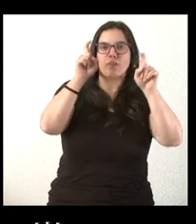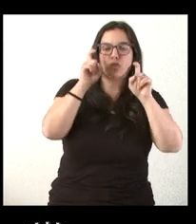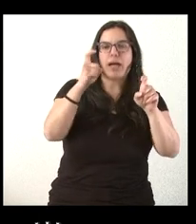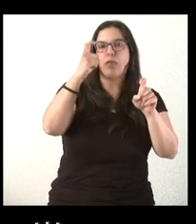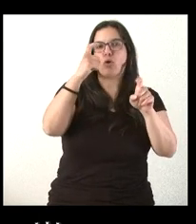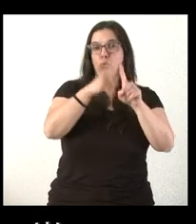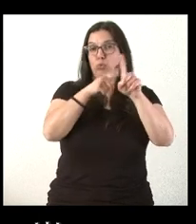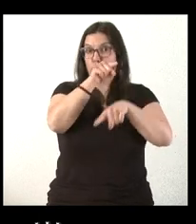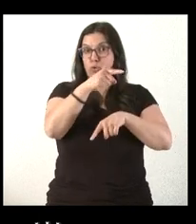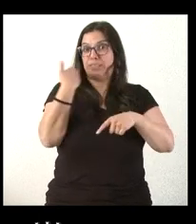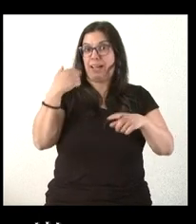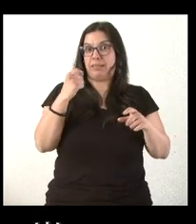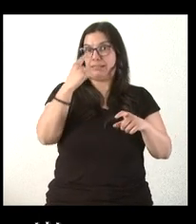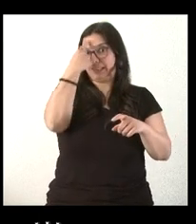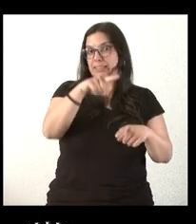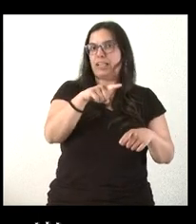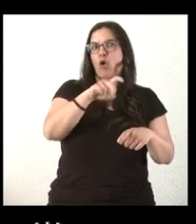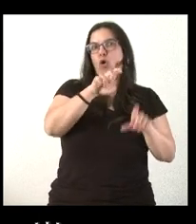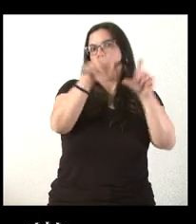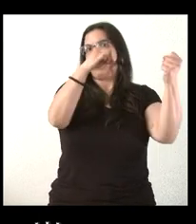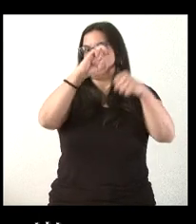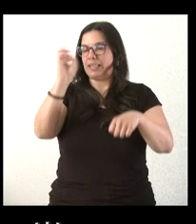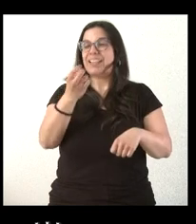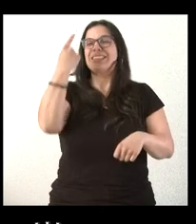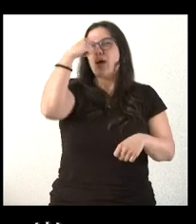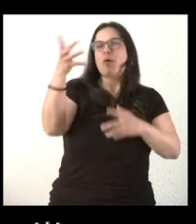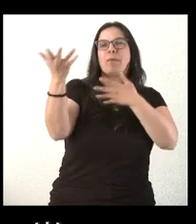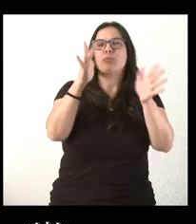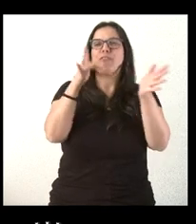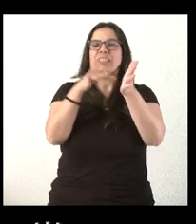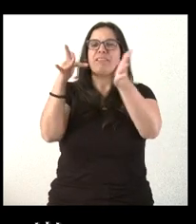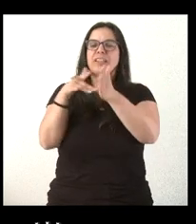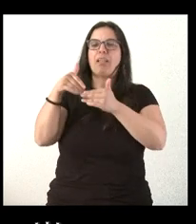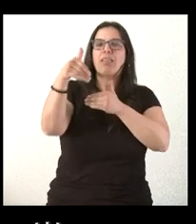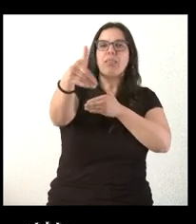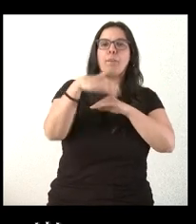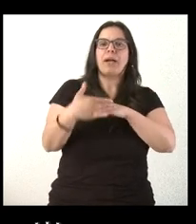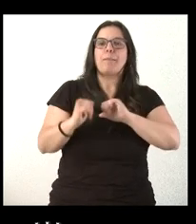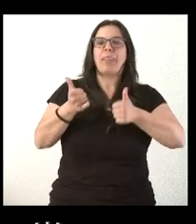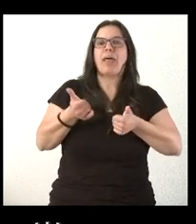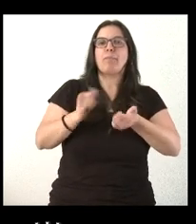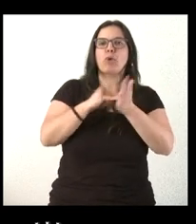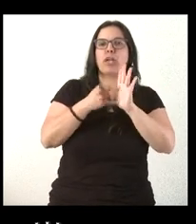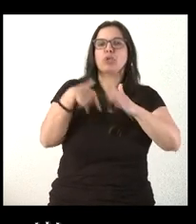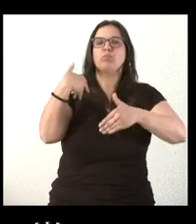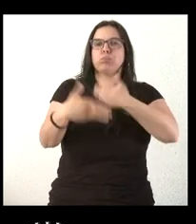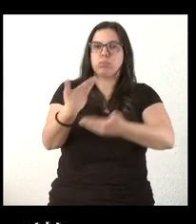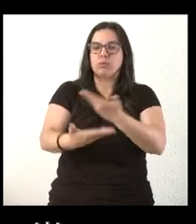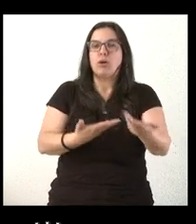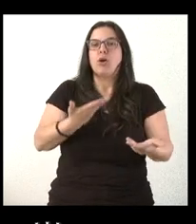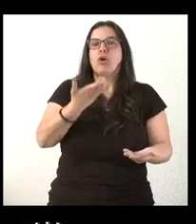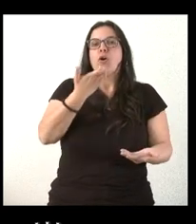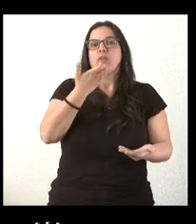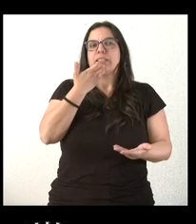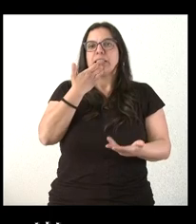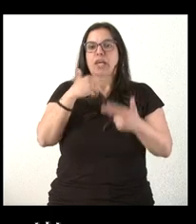diferentes entidades, si se barajan ya unas fechas concretas para ir poniendo en marcha este proyecto y si comenzarán